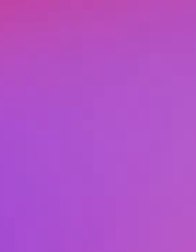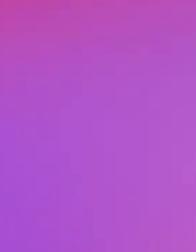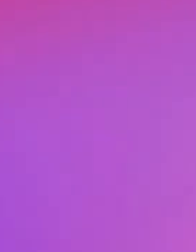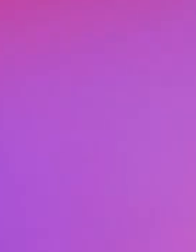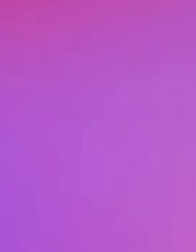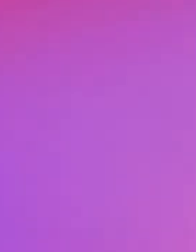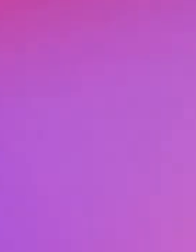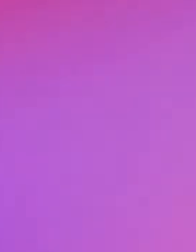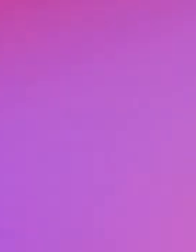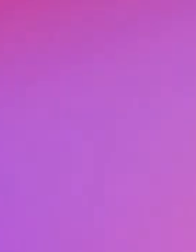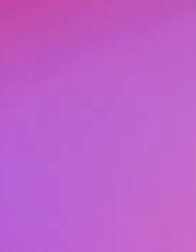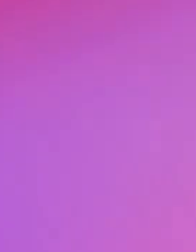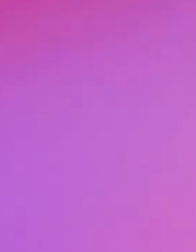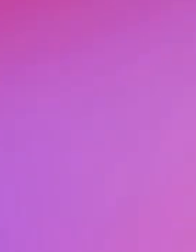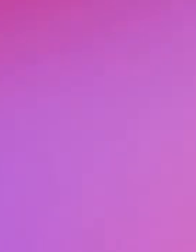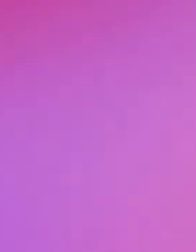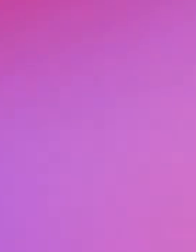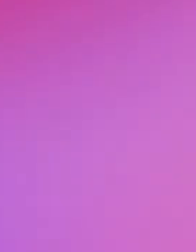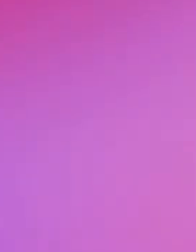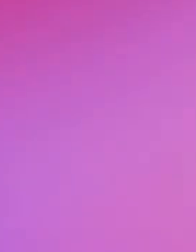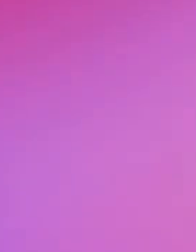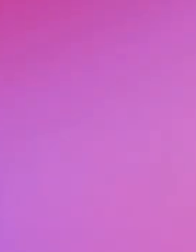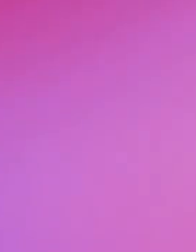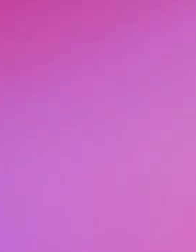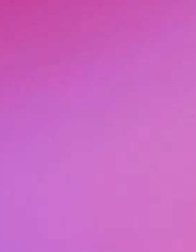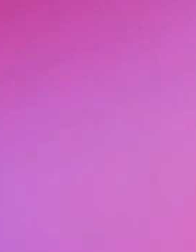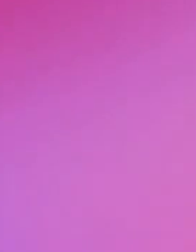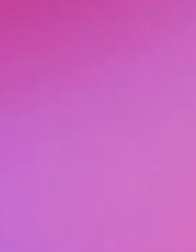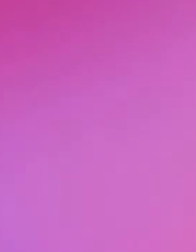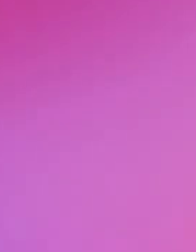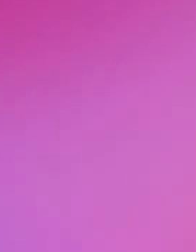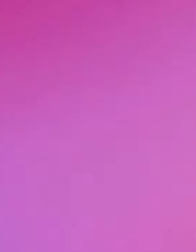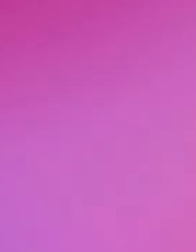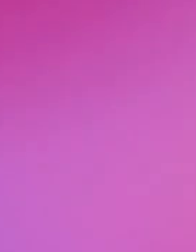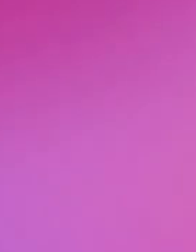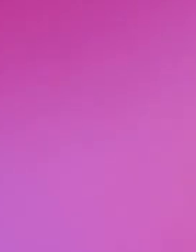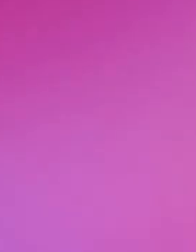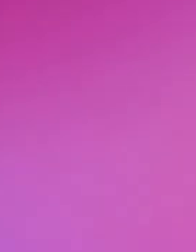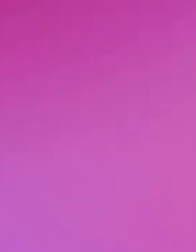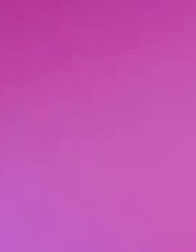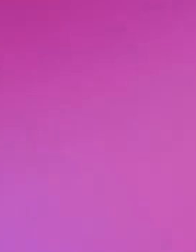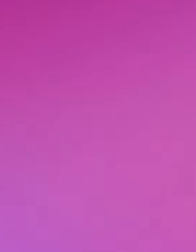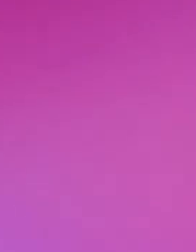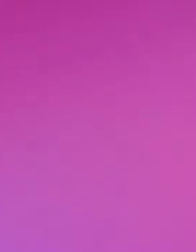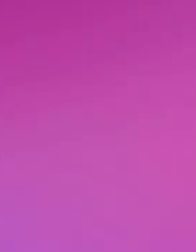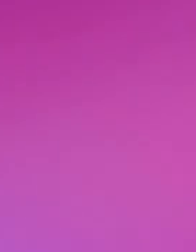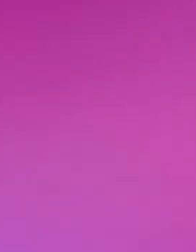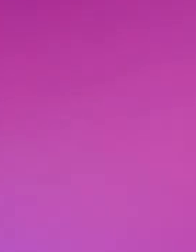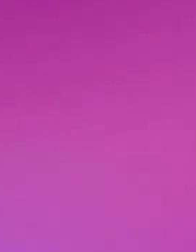.gov.mx y tripulantes.cep.gov.mx.